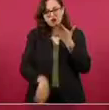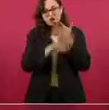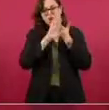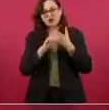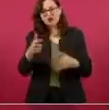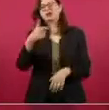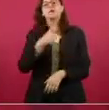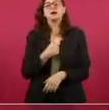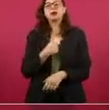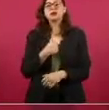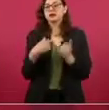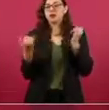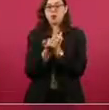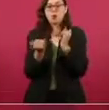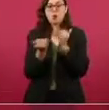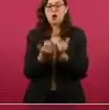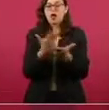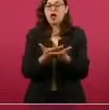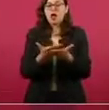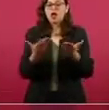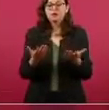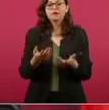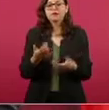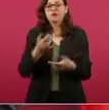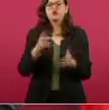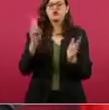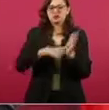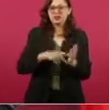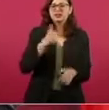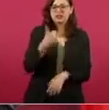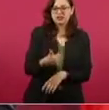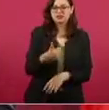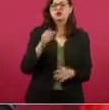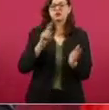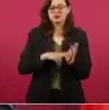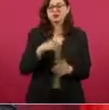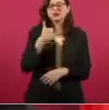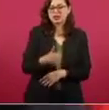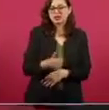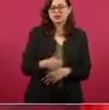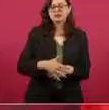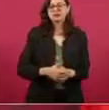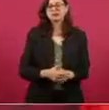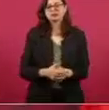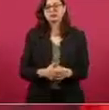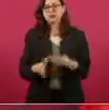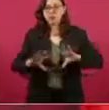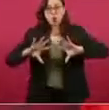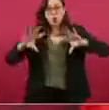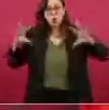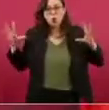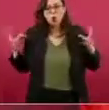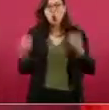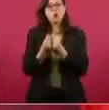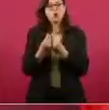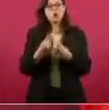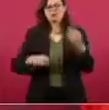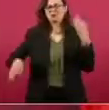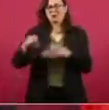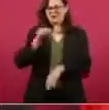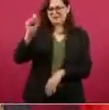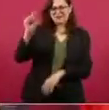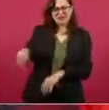2006, que se unieron los mismos